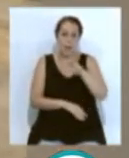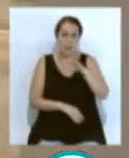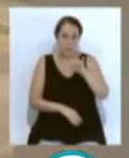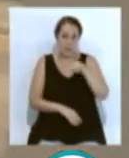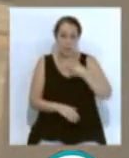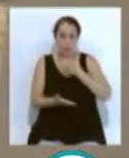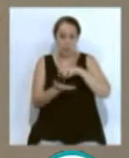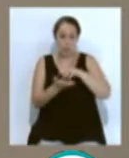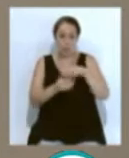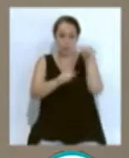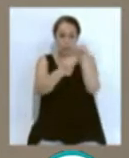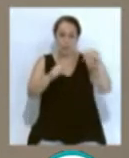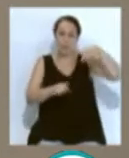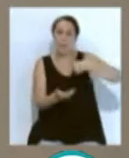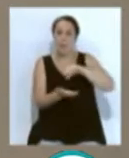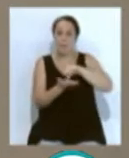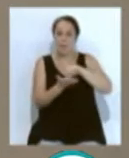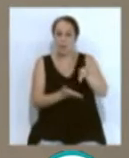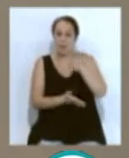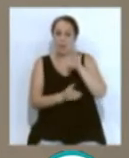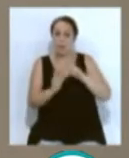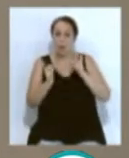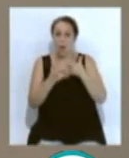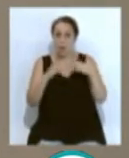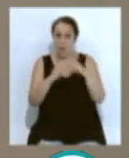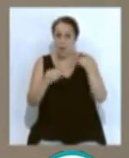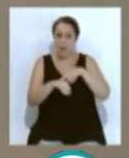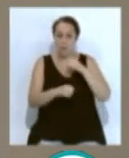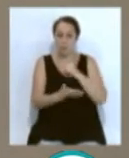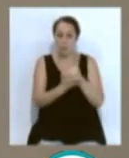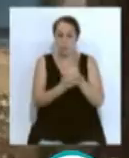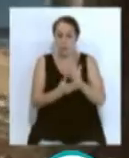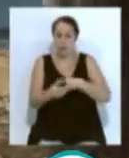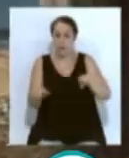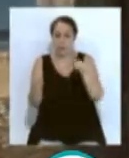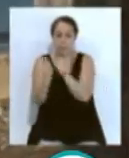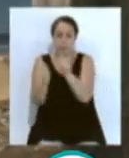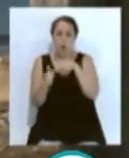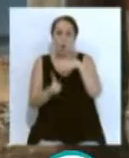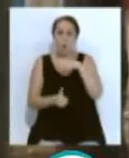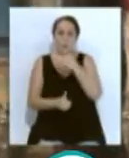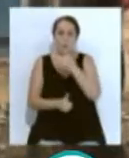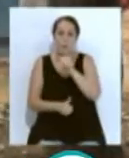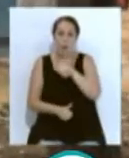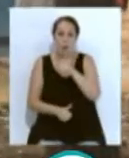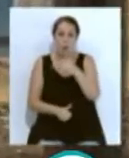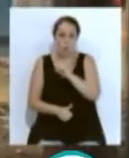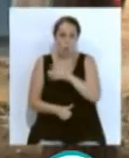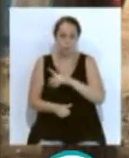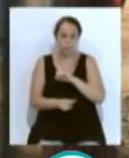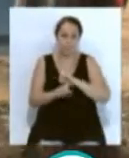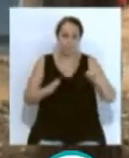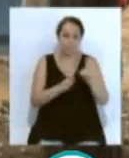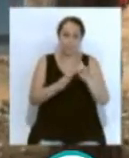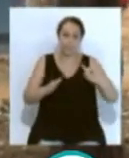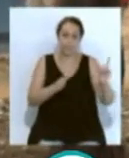centro de referencia en la capital por la Junta para las pruebas junto al Cornelio Balbo. Por sus instalaciones pasarán hasta el próximo día